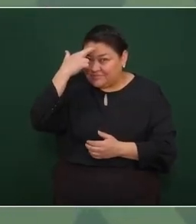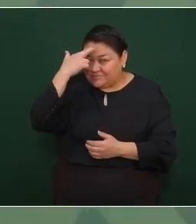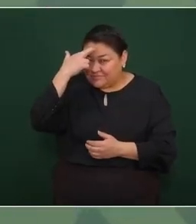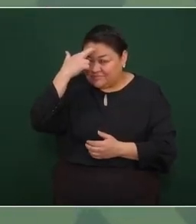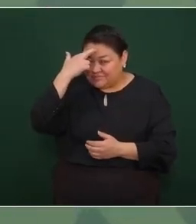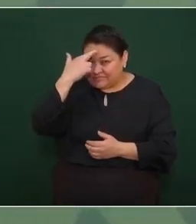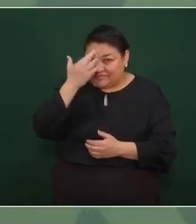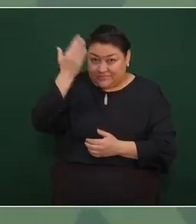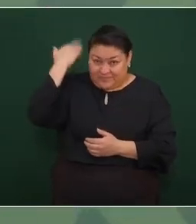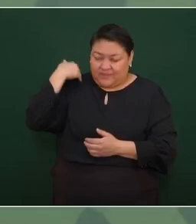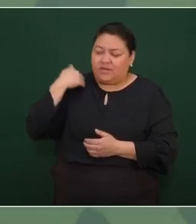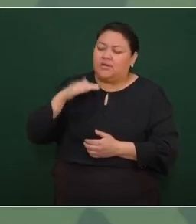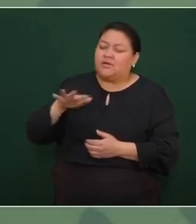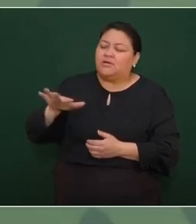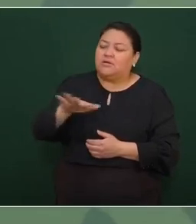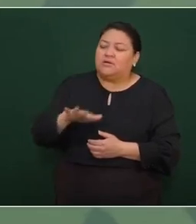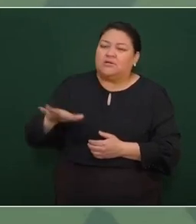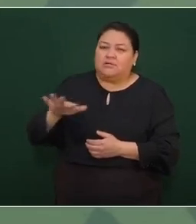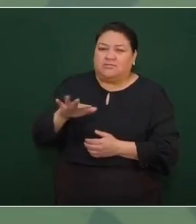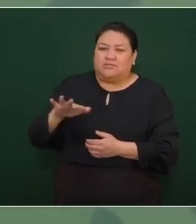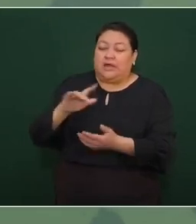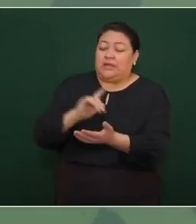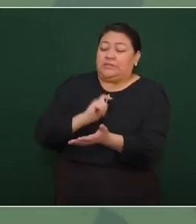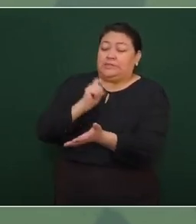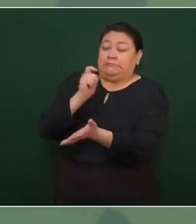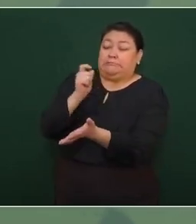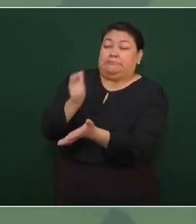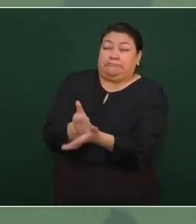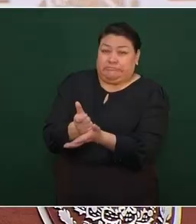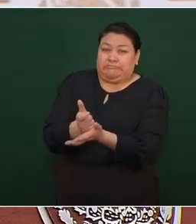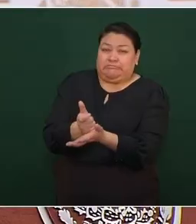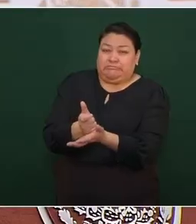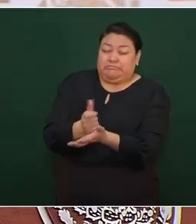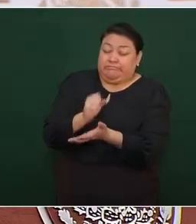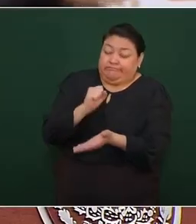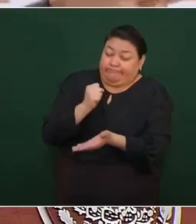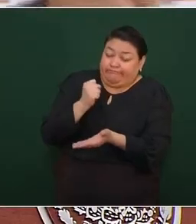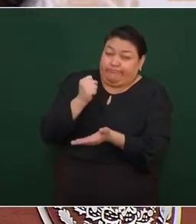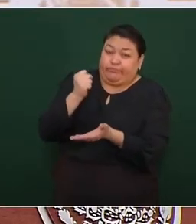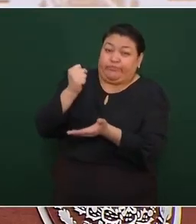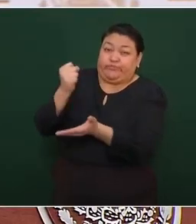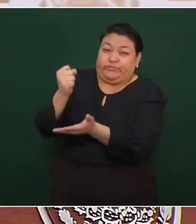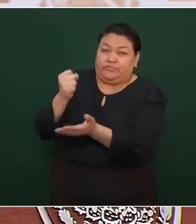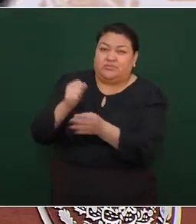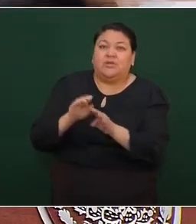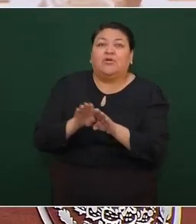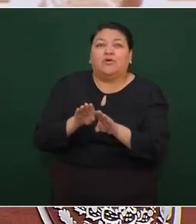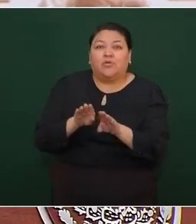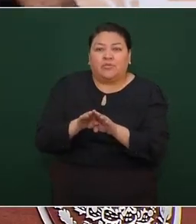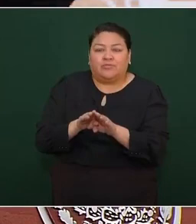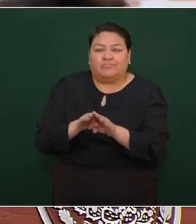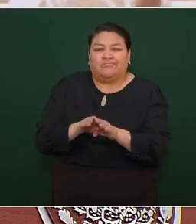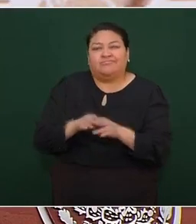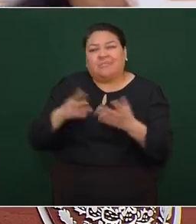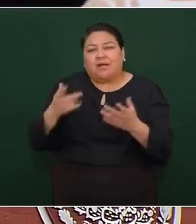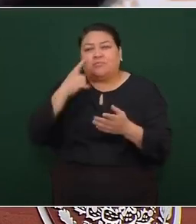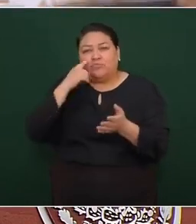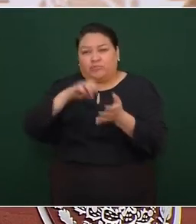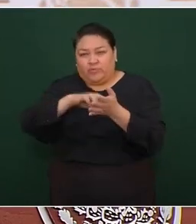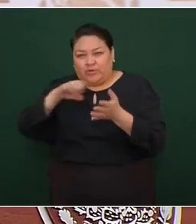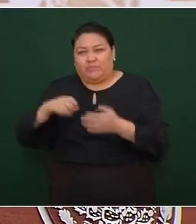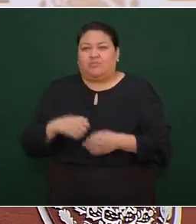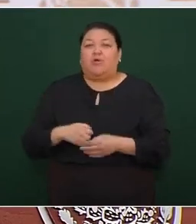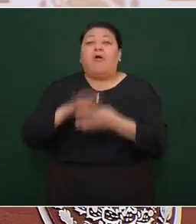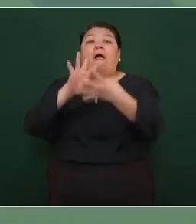se pagaba muchísimo por el mantenimiento de cárceles